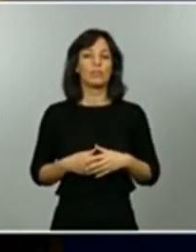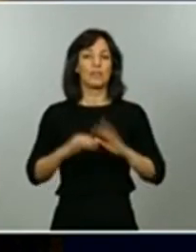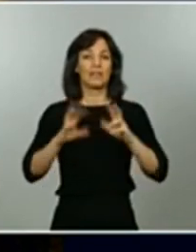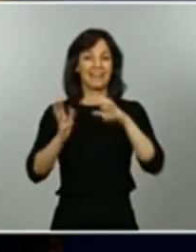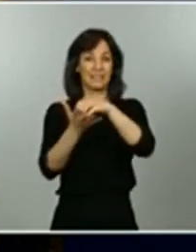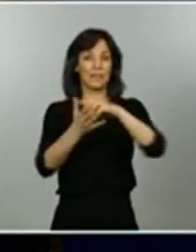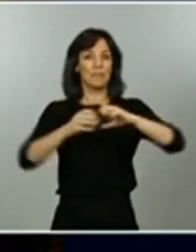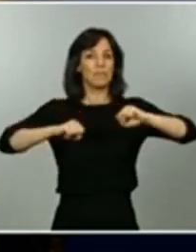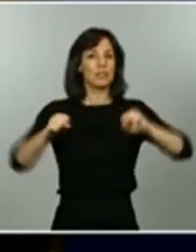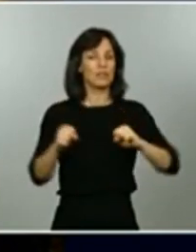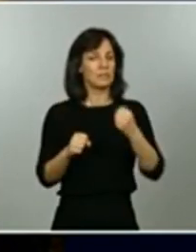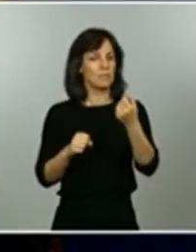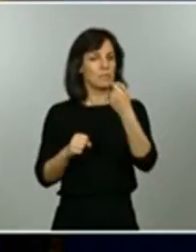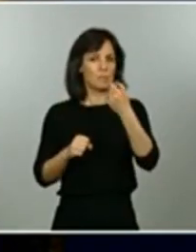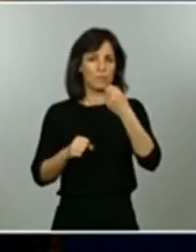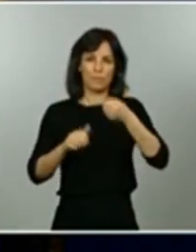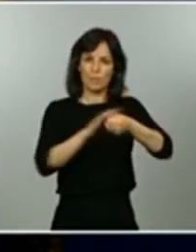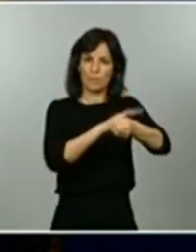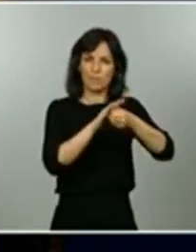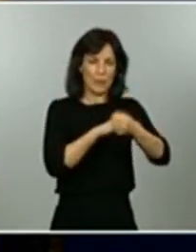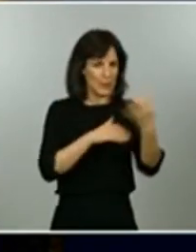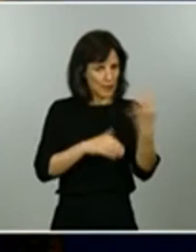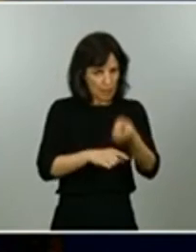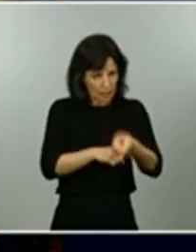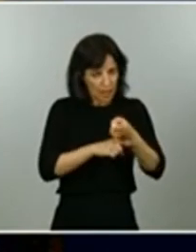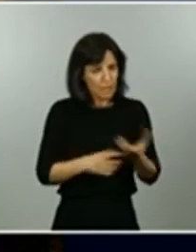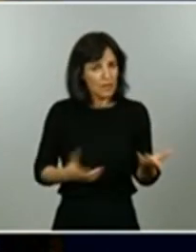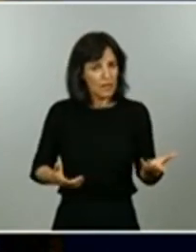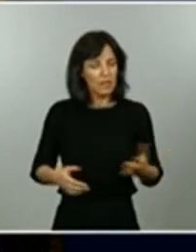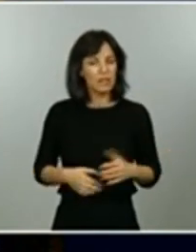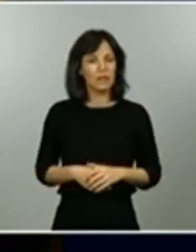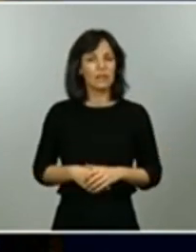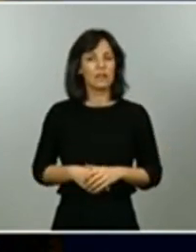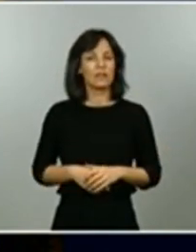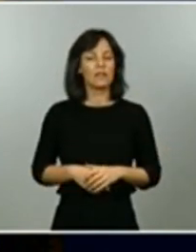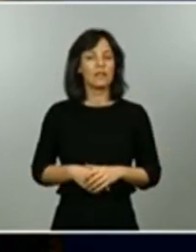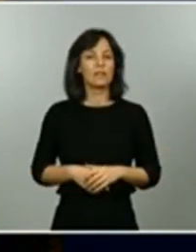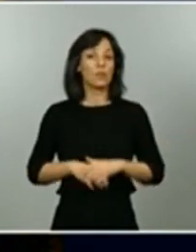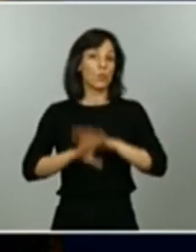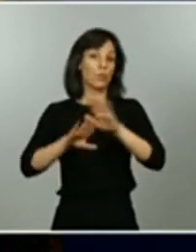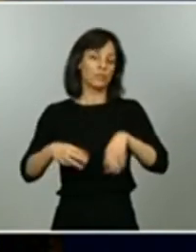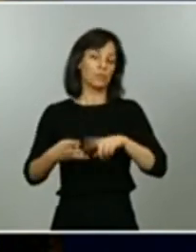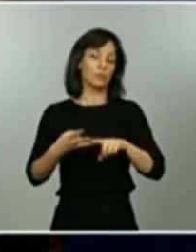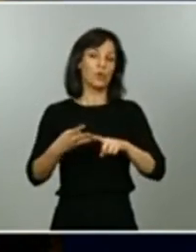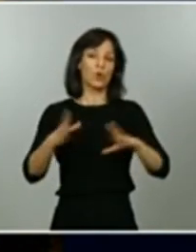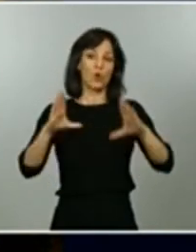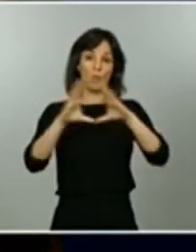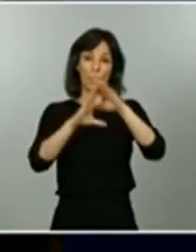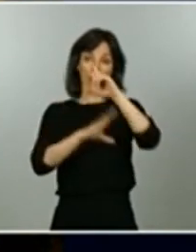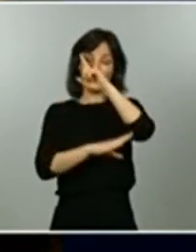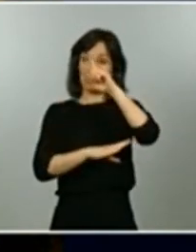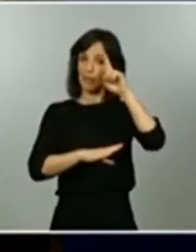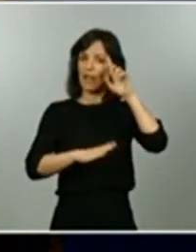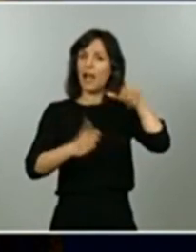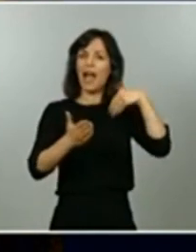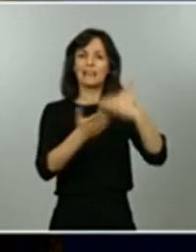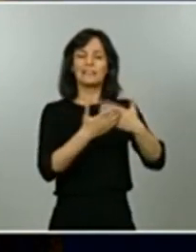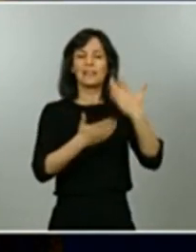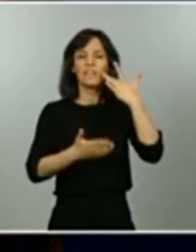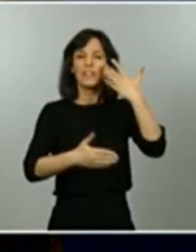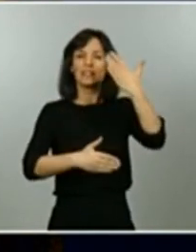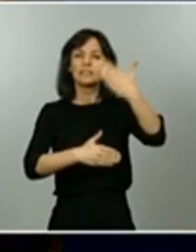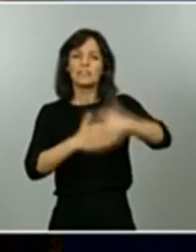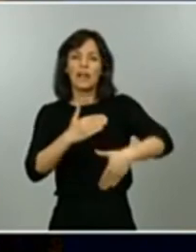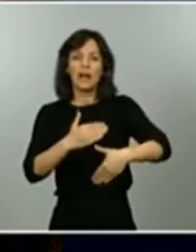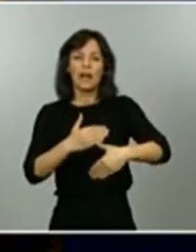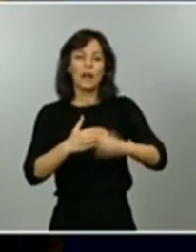y por último hasta que fecha como mínimo la comunidad de Madrid permanecerá en fase cero muchas